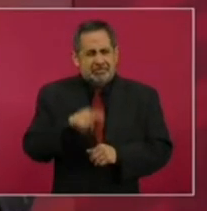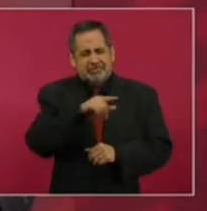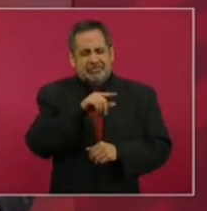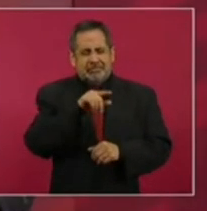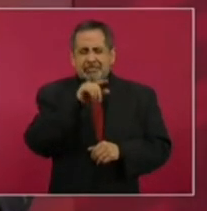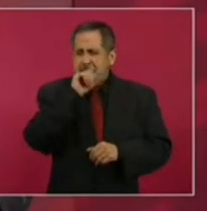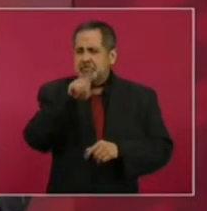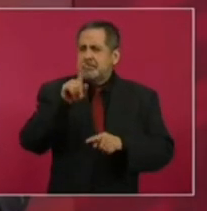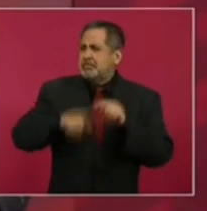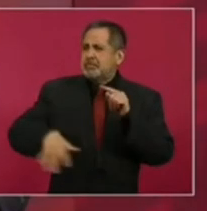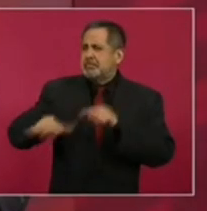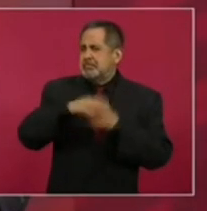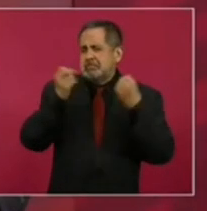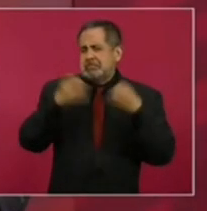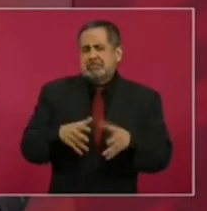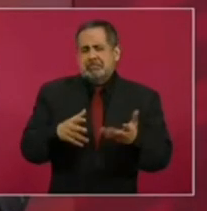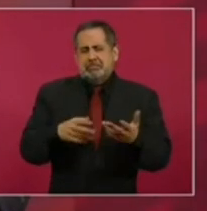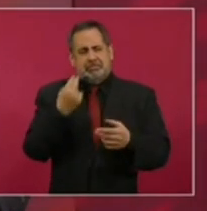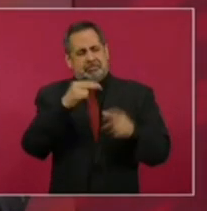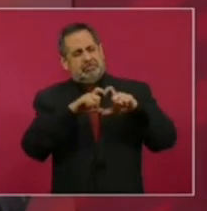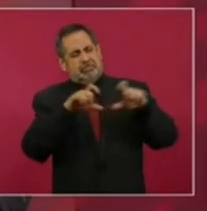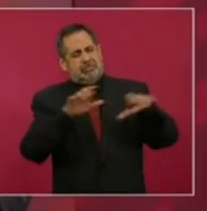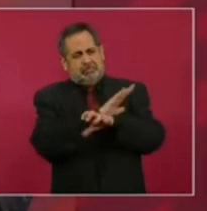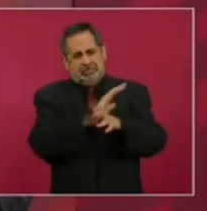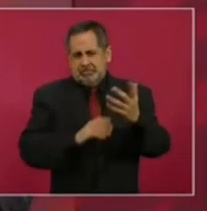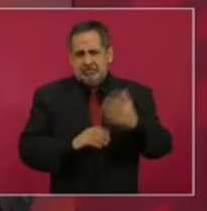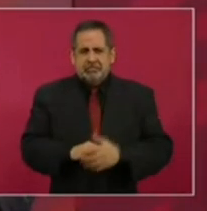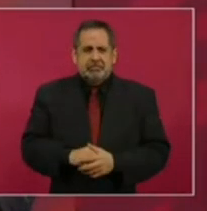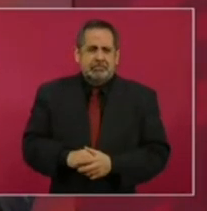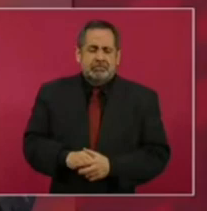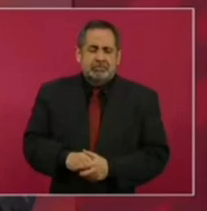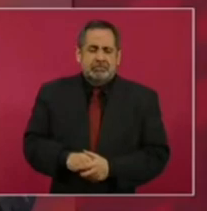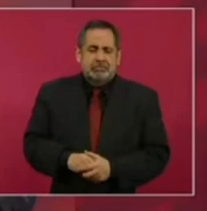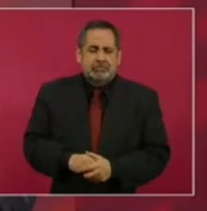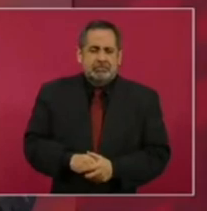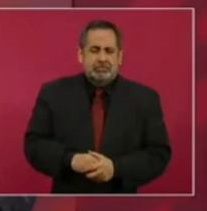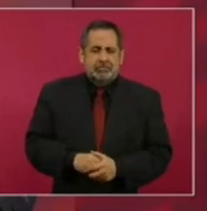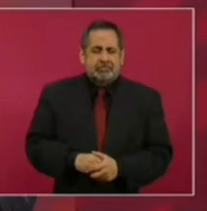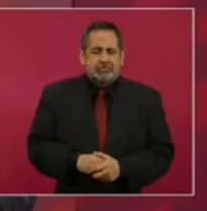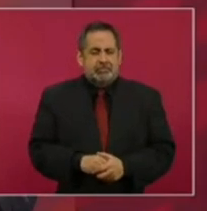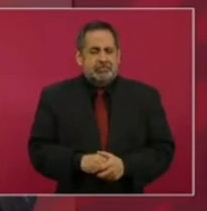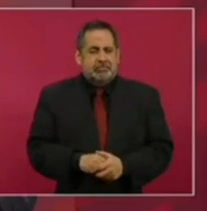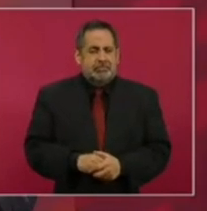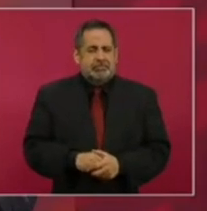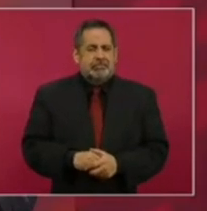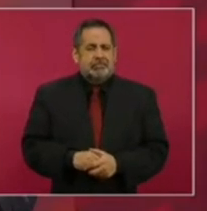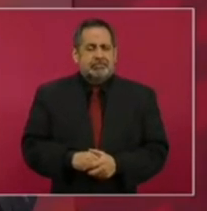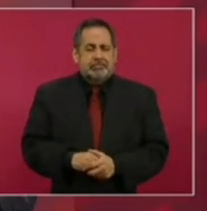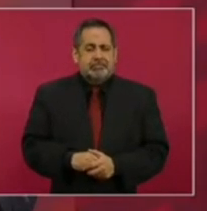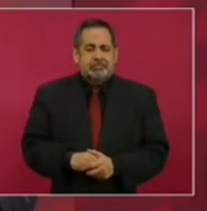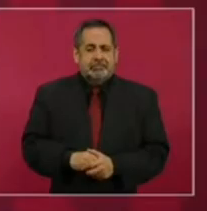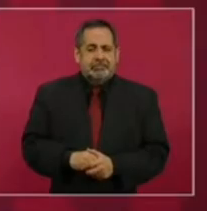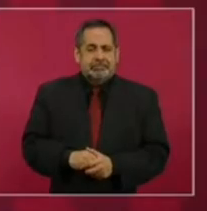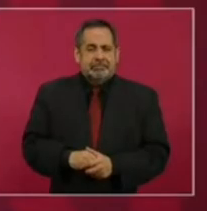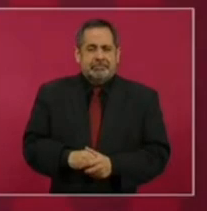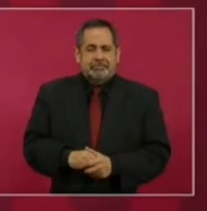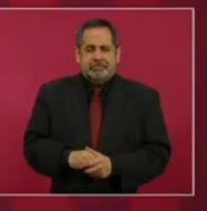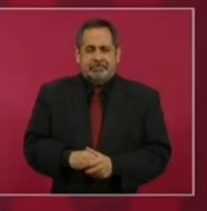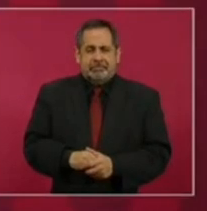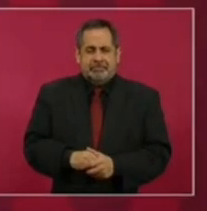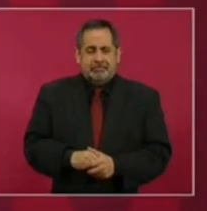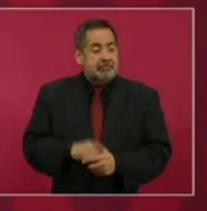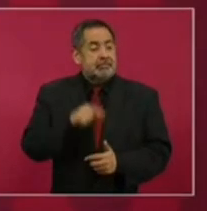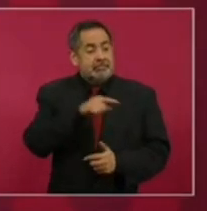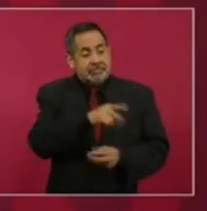pues